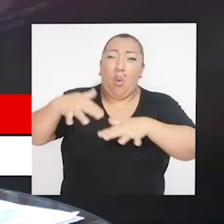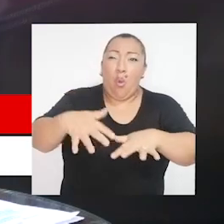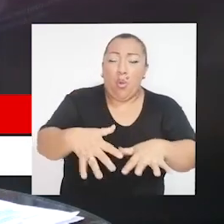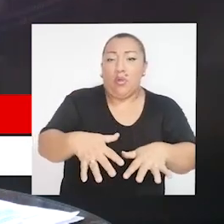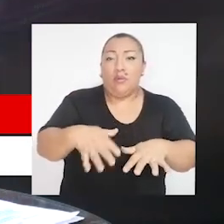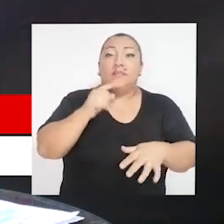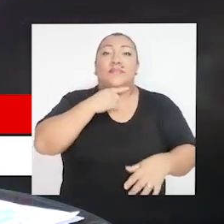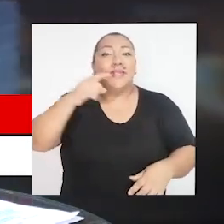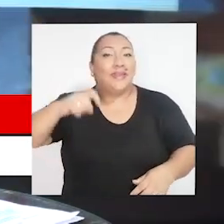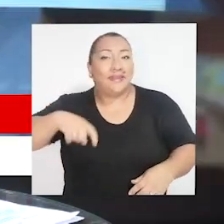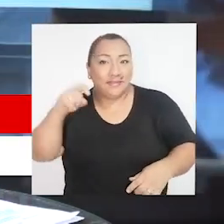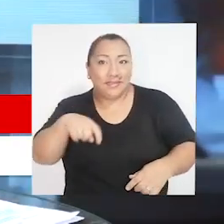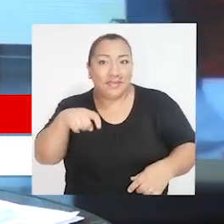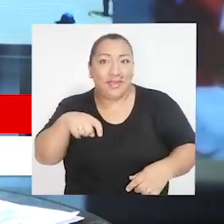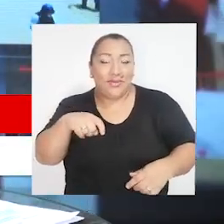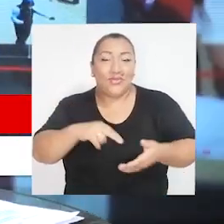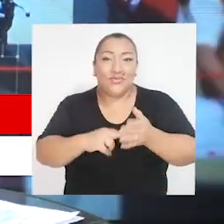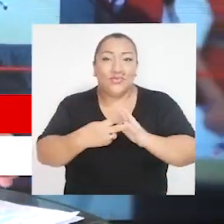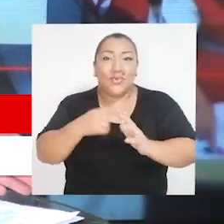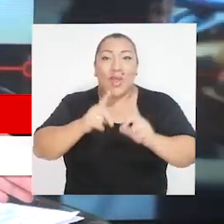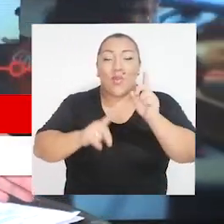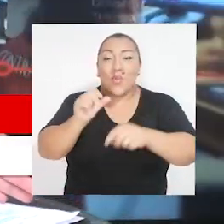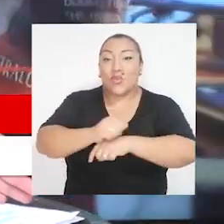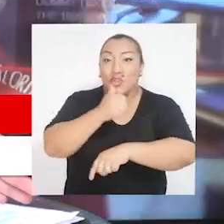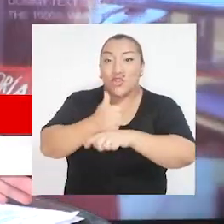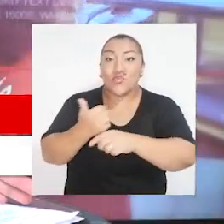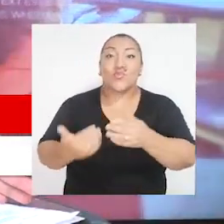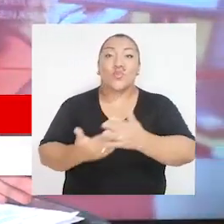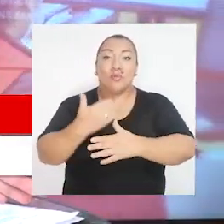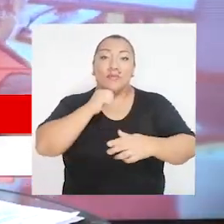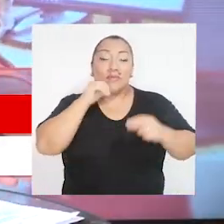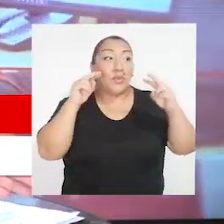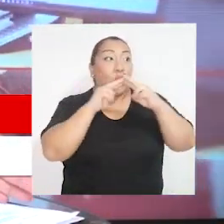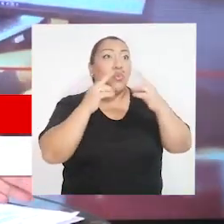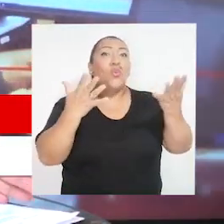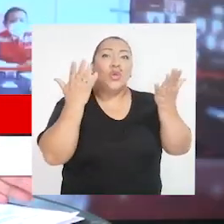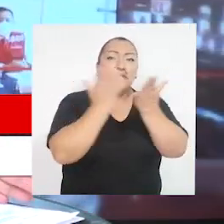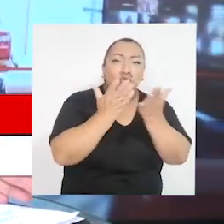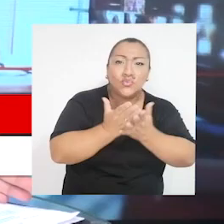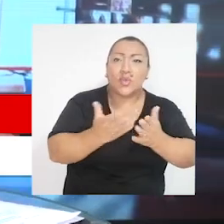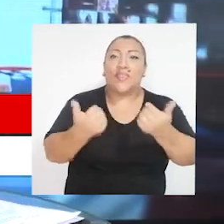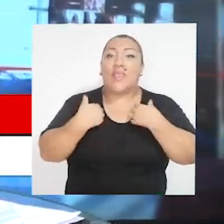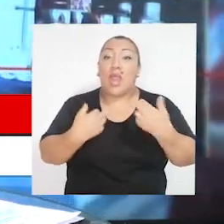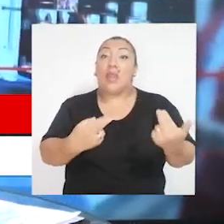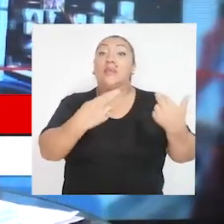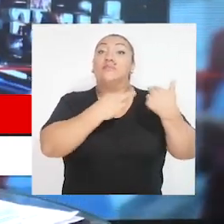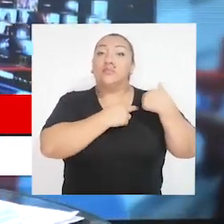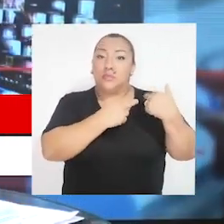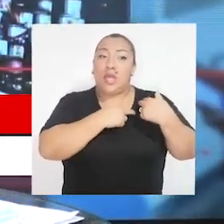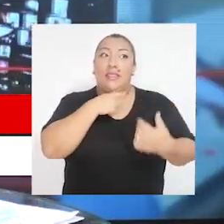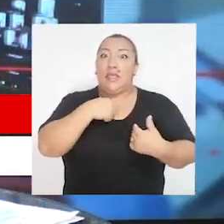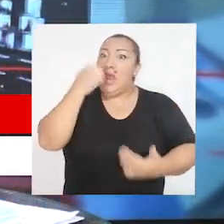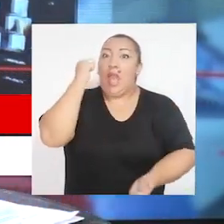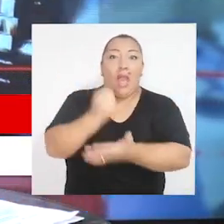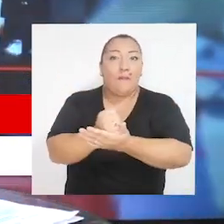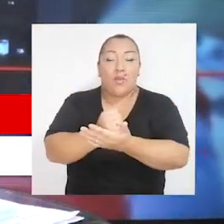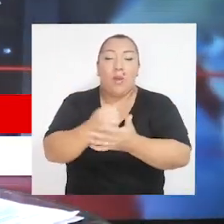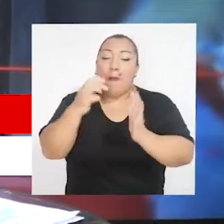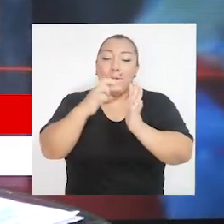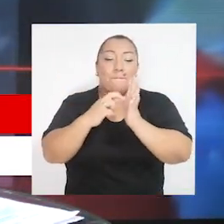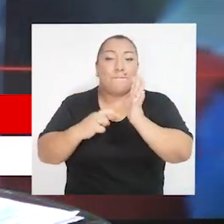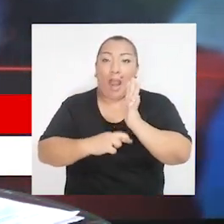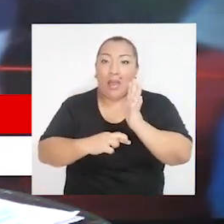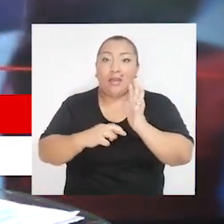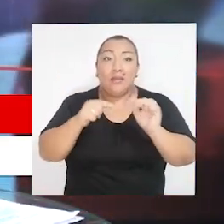y es necesario que, si bien de repente las autoridades nuevas no encontraron esto, tienen la obligación de